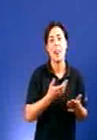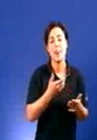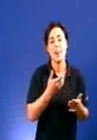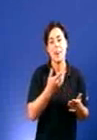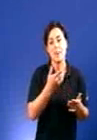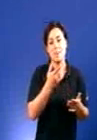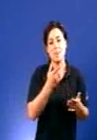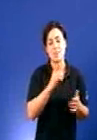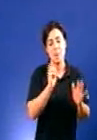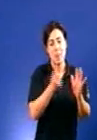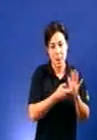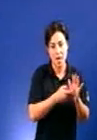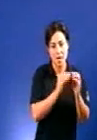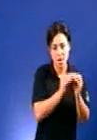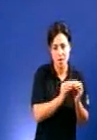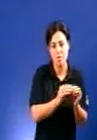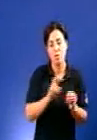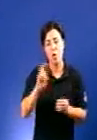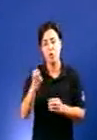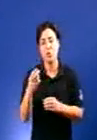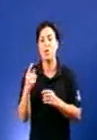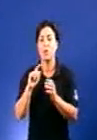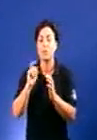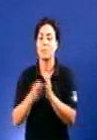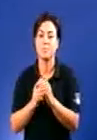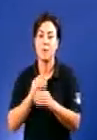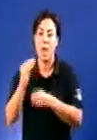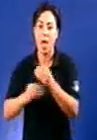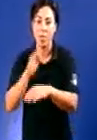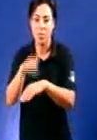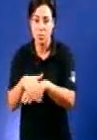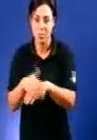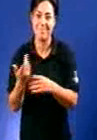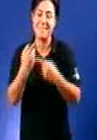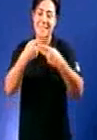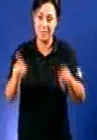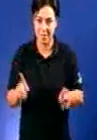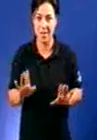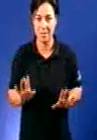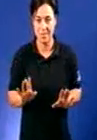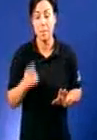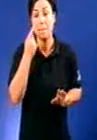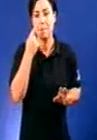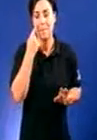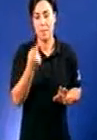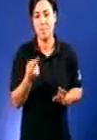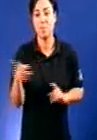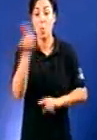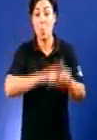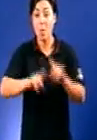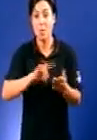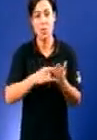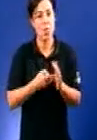E hai que diferenciar. Vostedes xa sei que non diferencian. Mire, mal se van a solucionar os problemas se non se